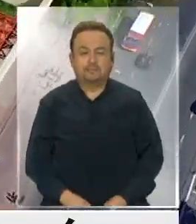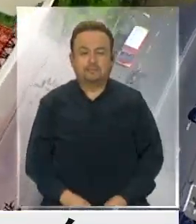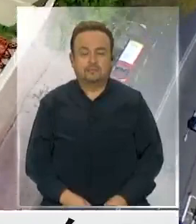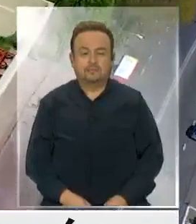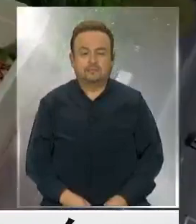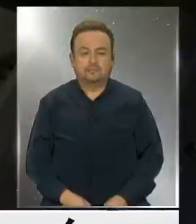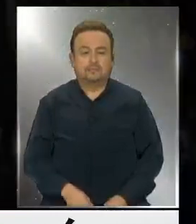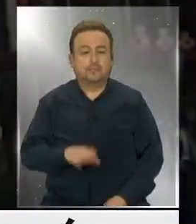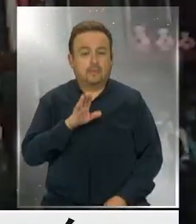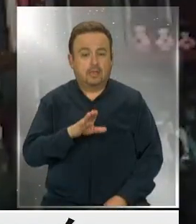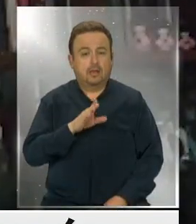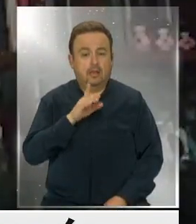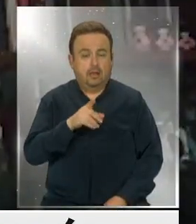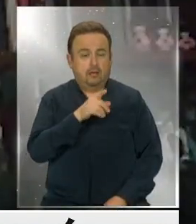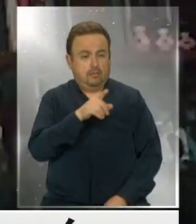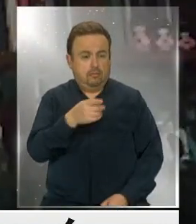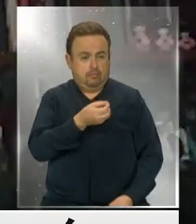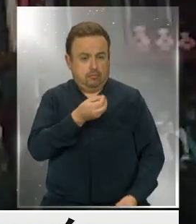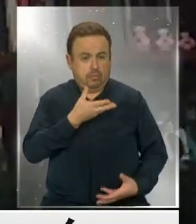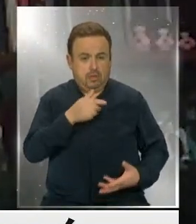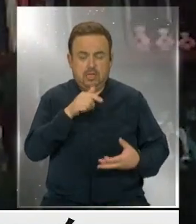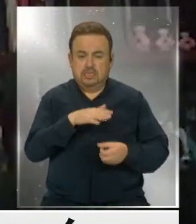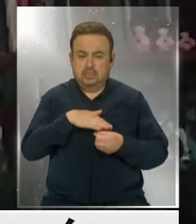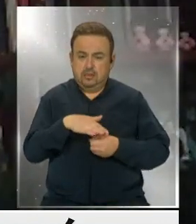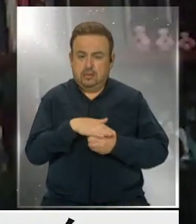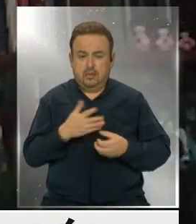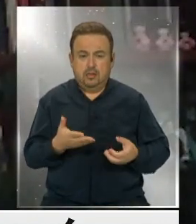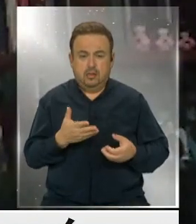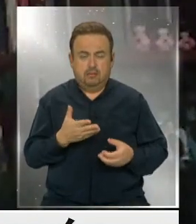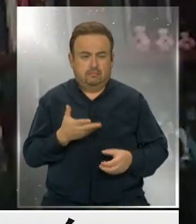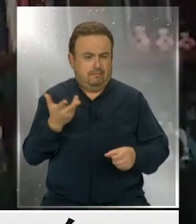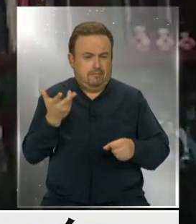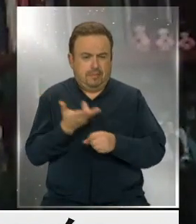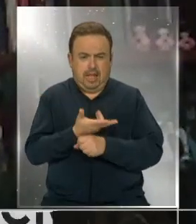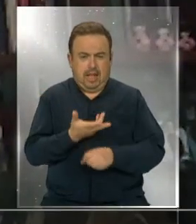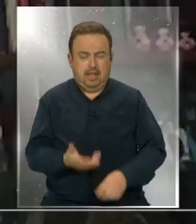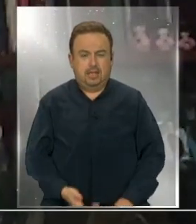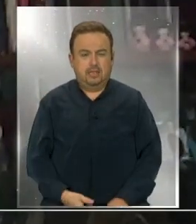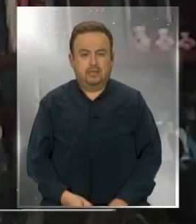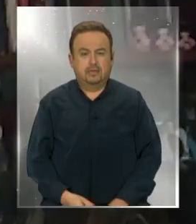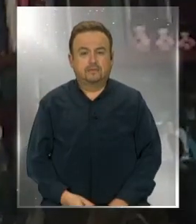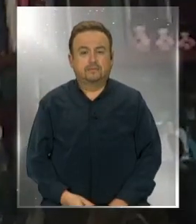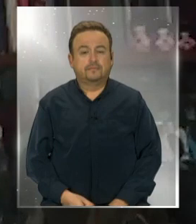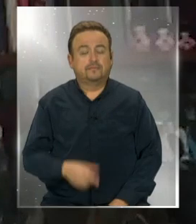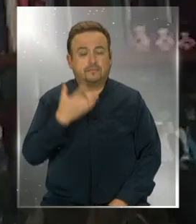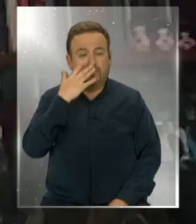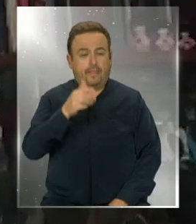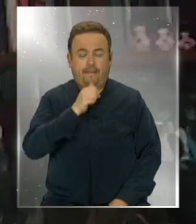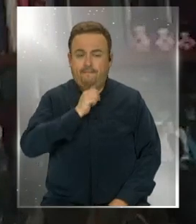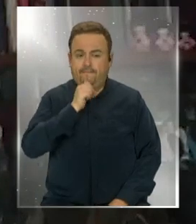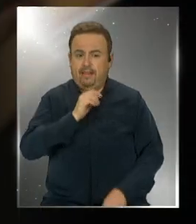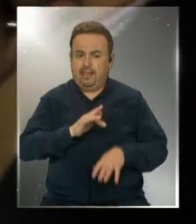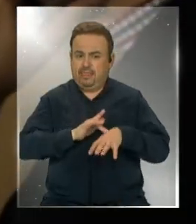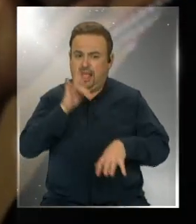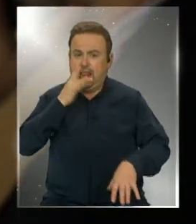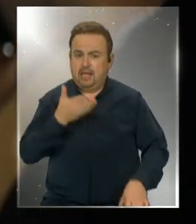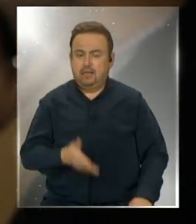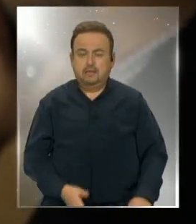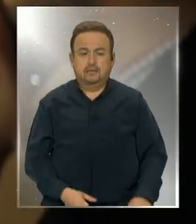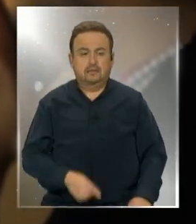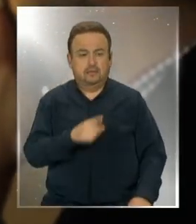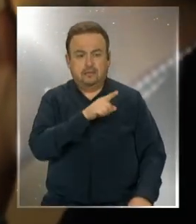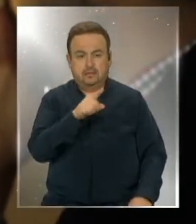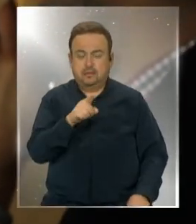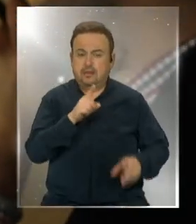Por supuesto que lo que ustedes han planteado es una situación anómala. Creo que es una falta grave. De